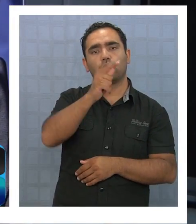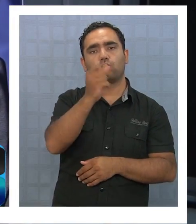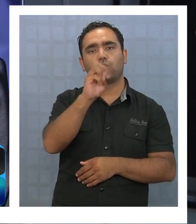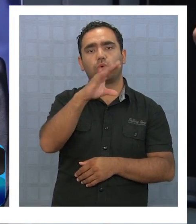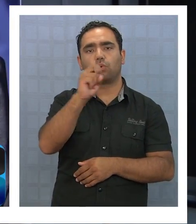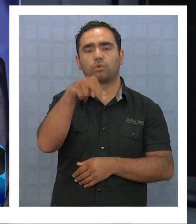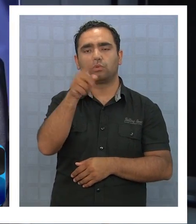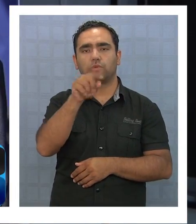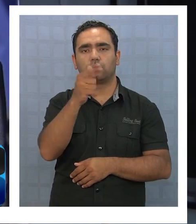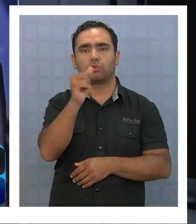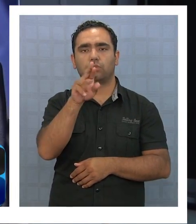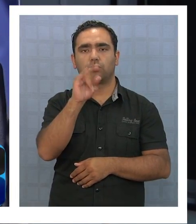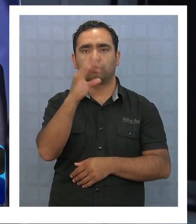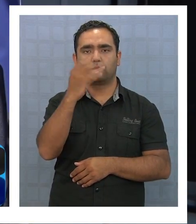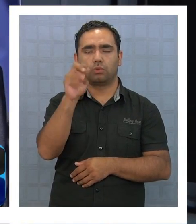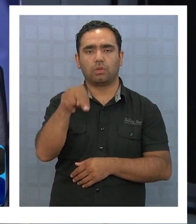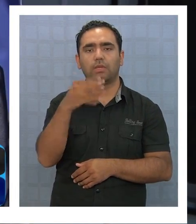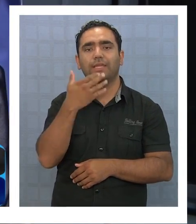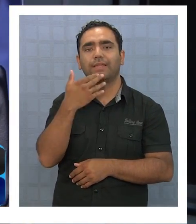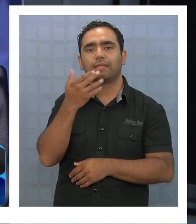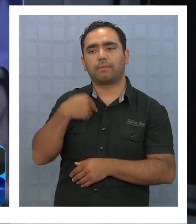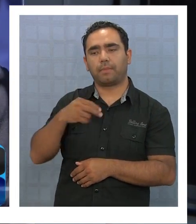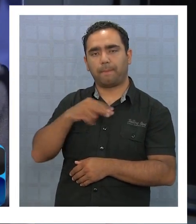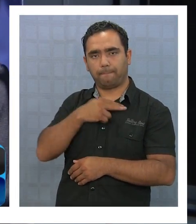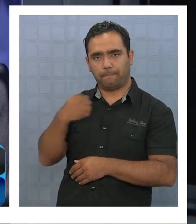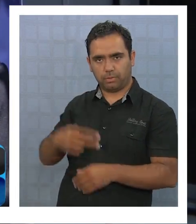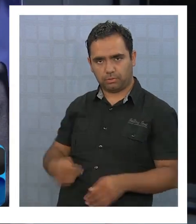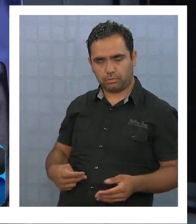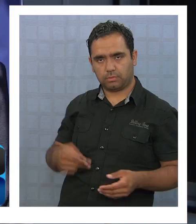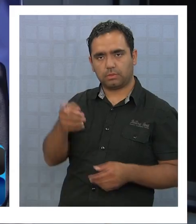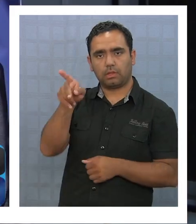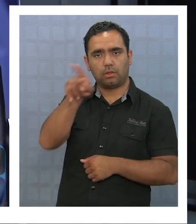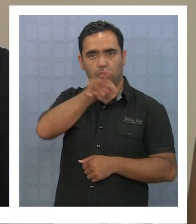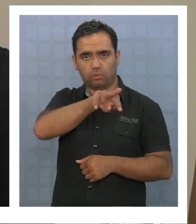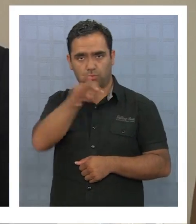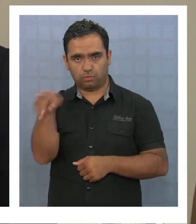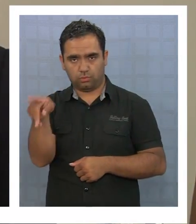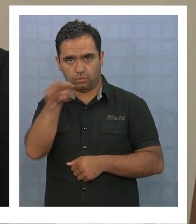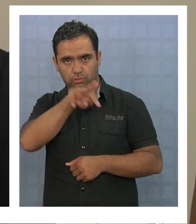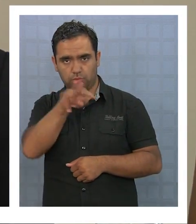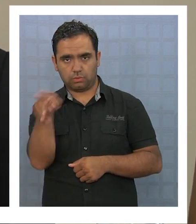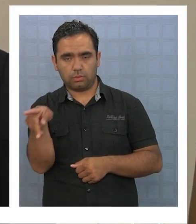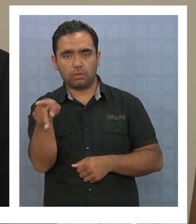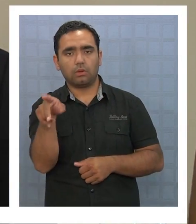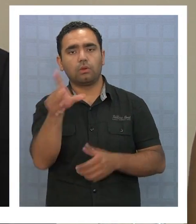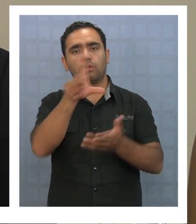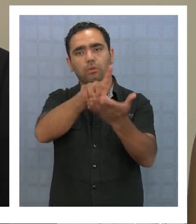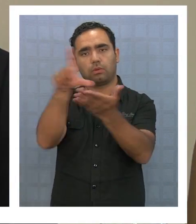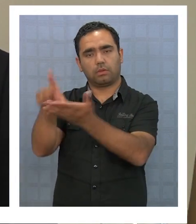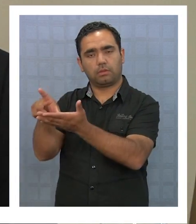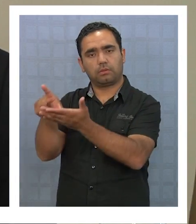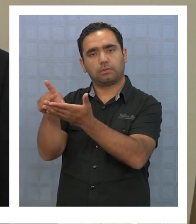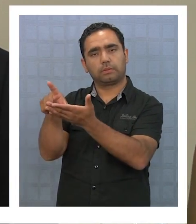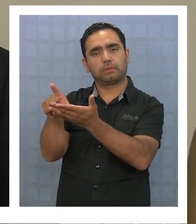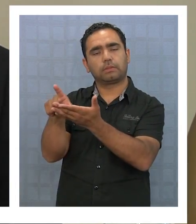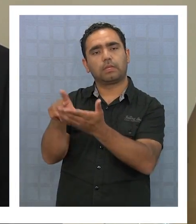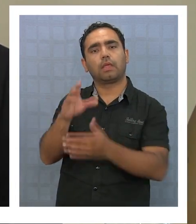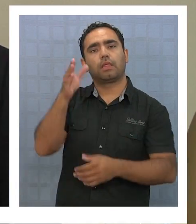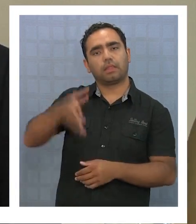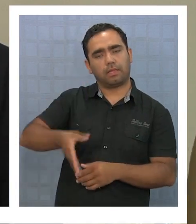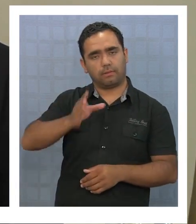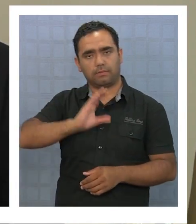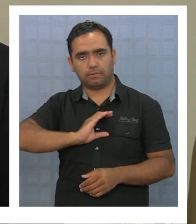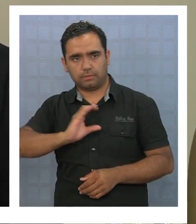sector de la población de Pozo Almonte. En ambas localidades, en ambos puntos, se deben